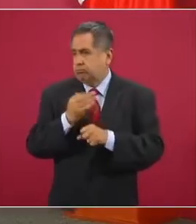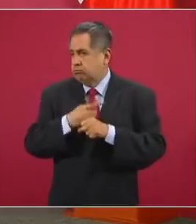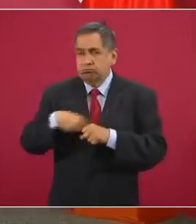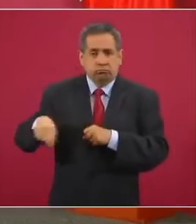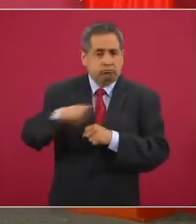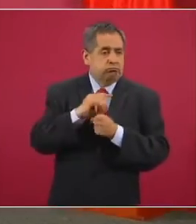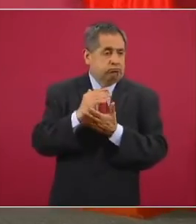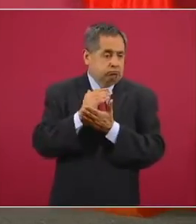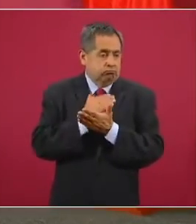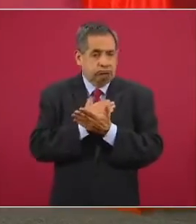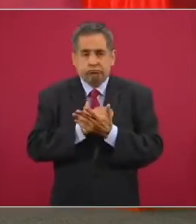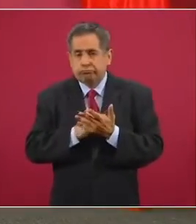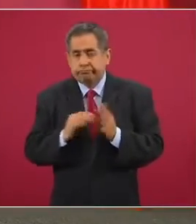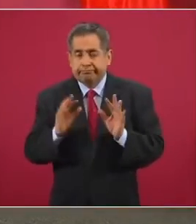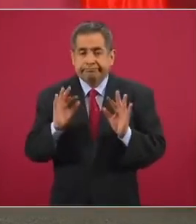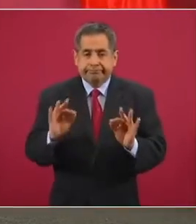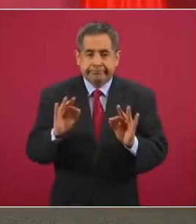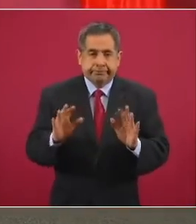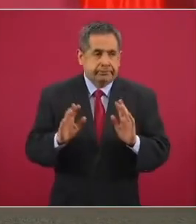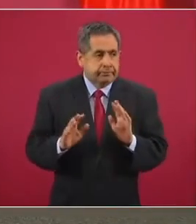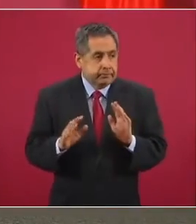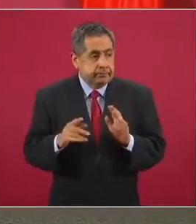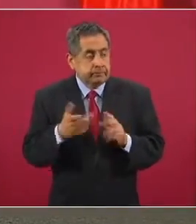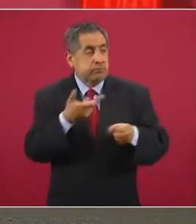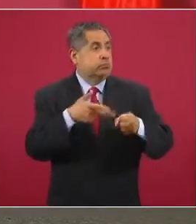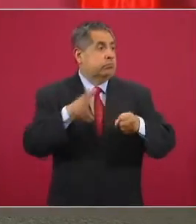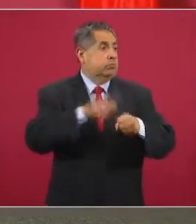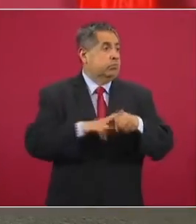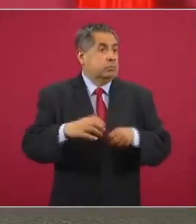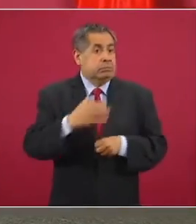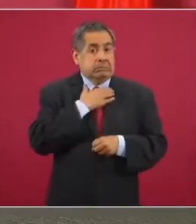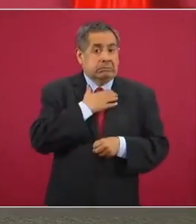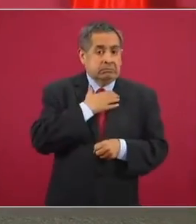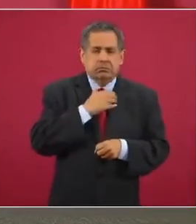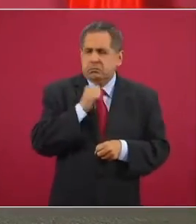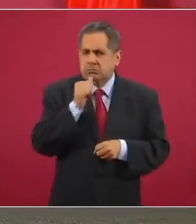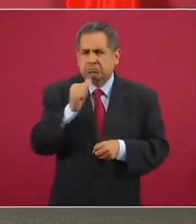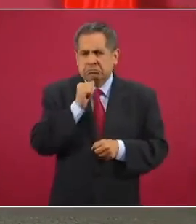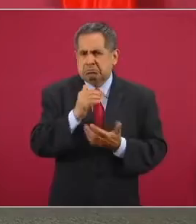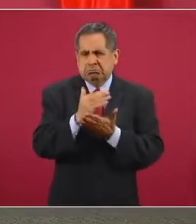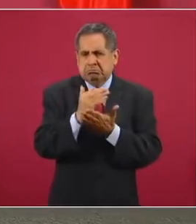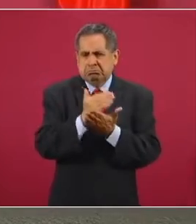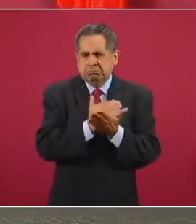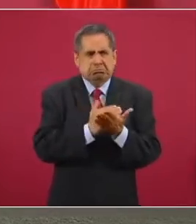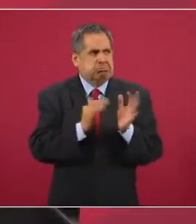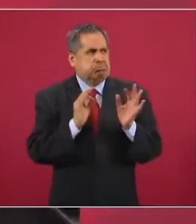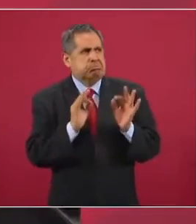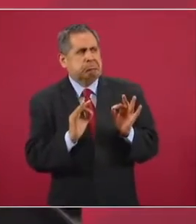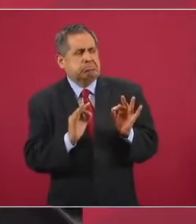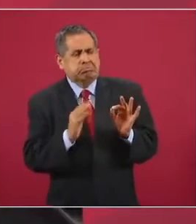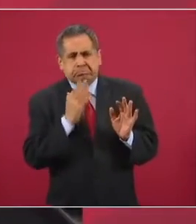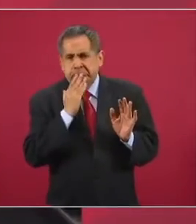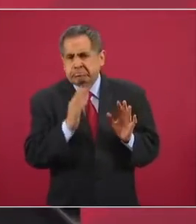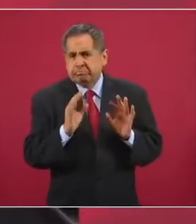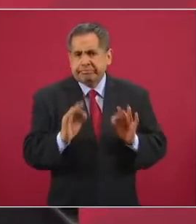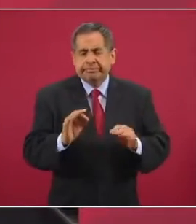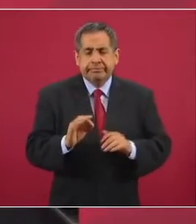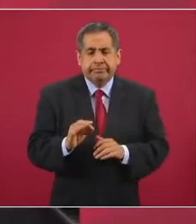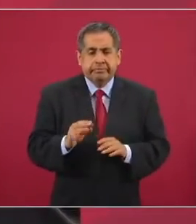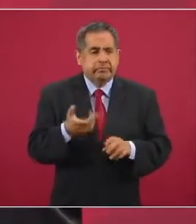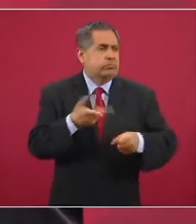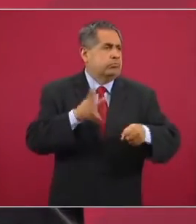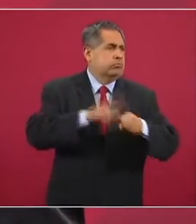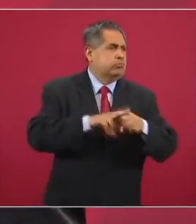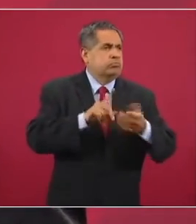ocupación de enfermos en